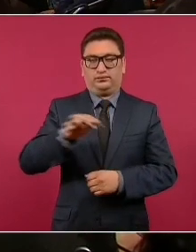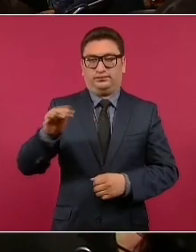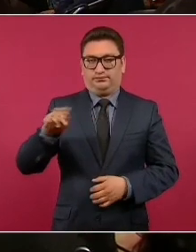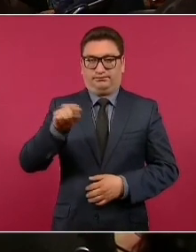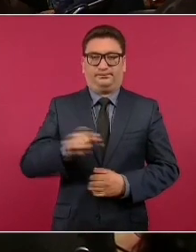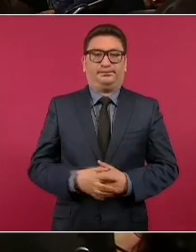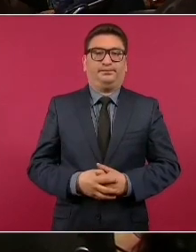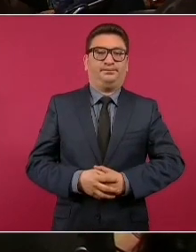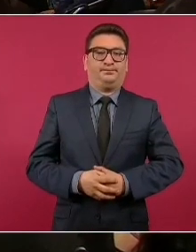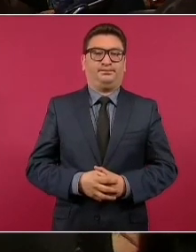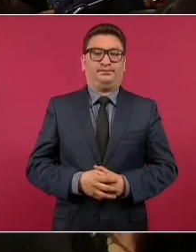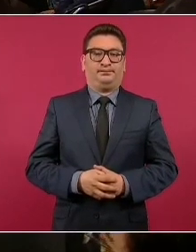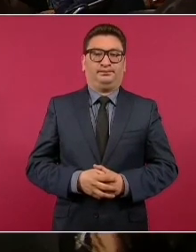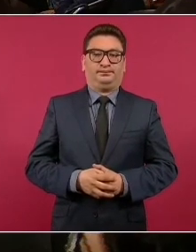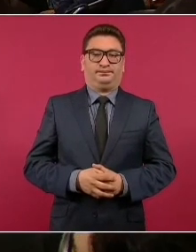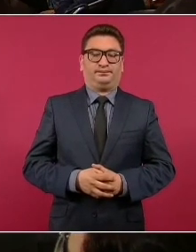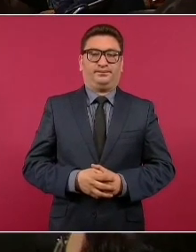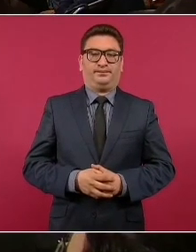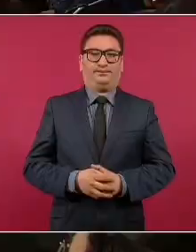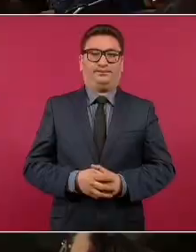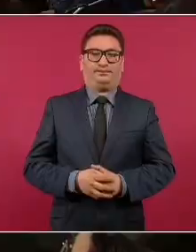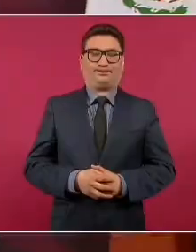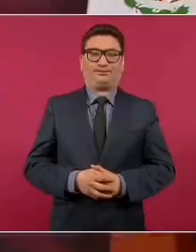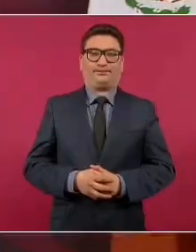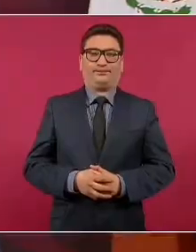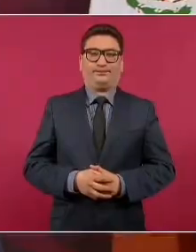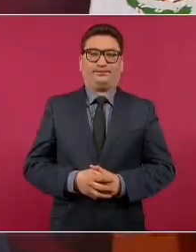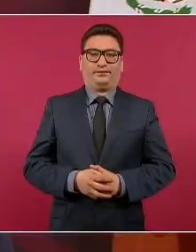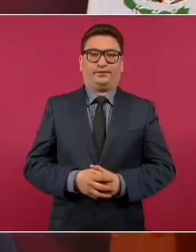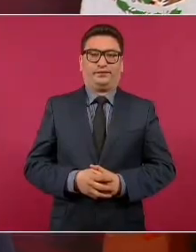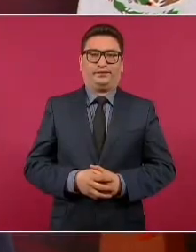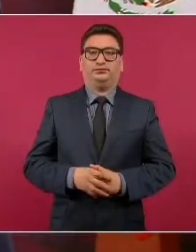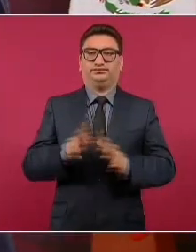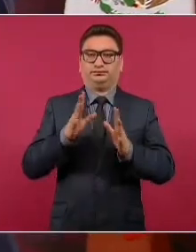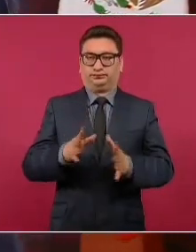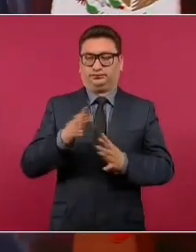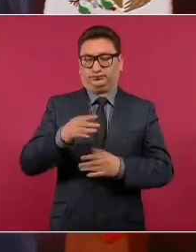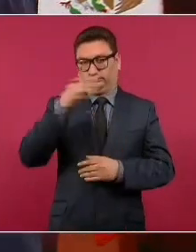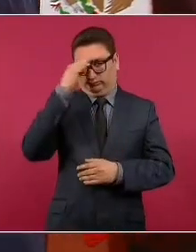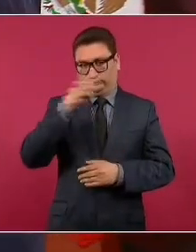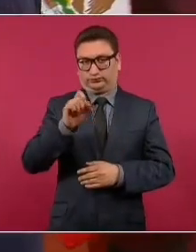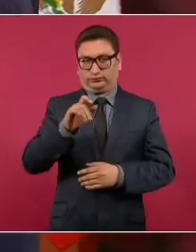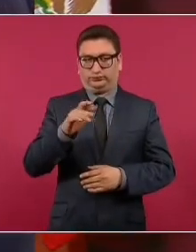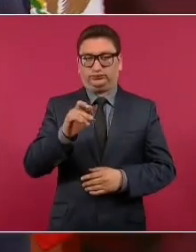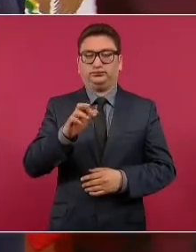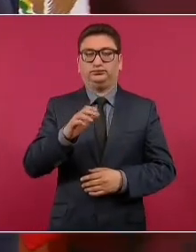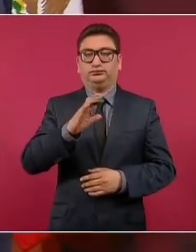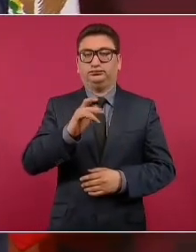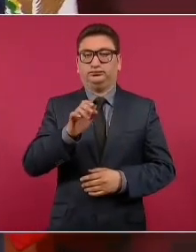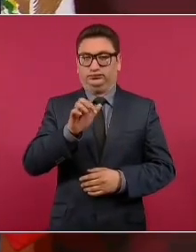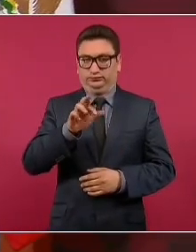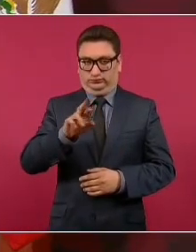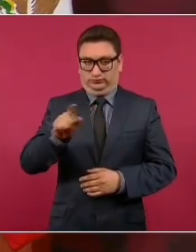ya el señor César no lo conozco,